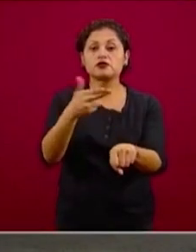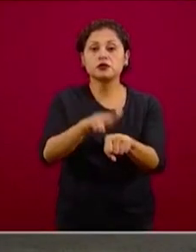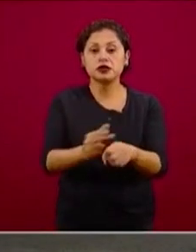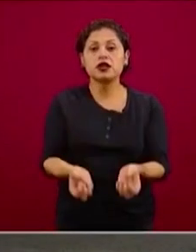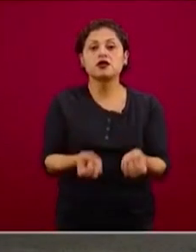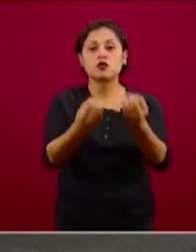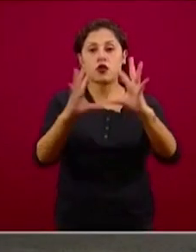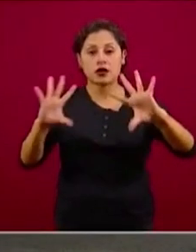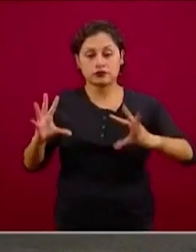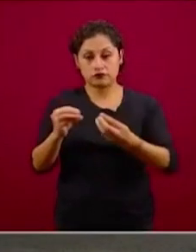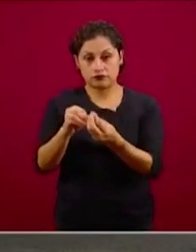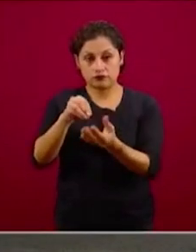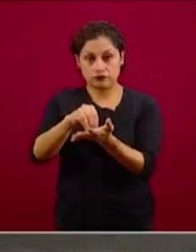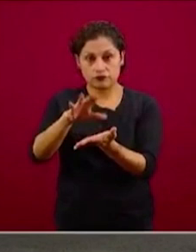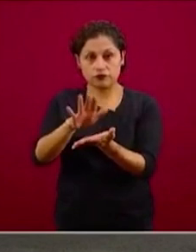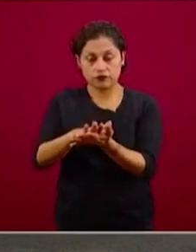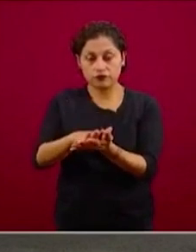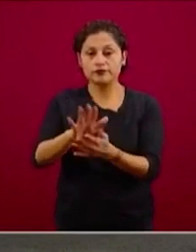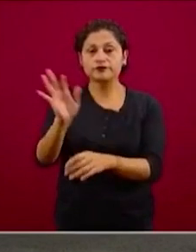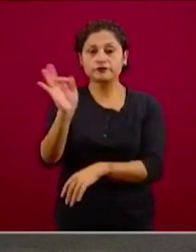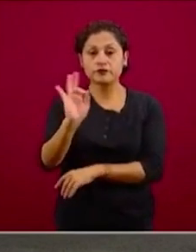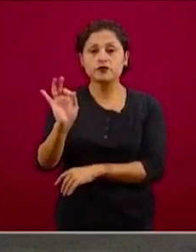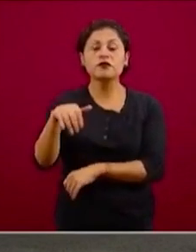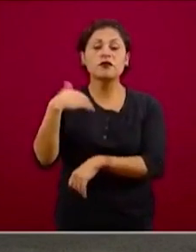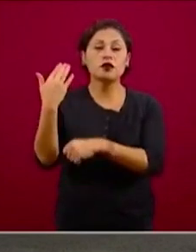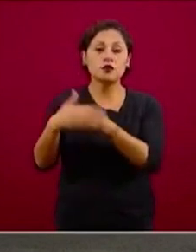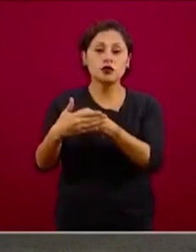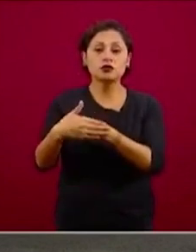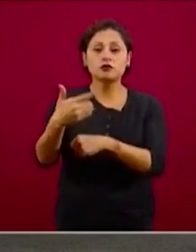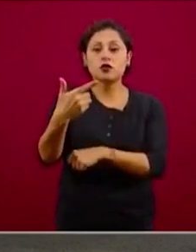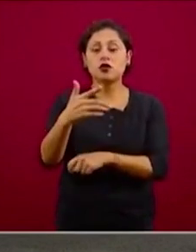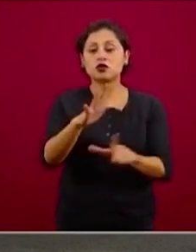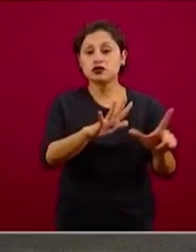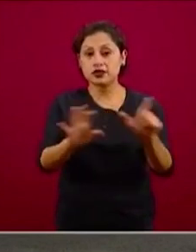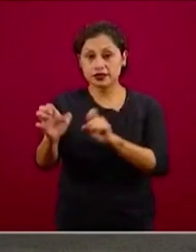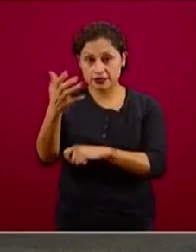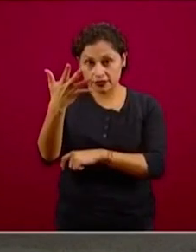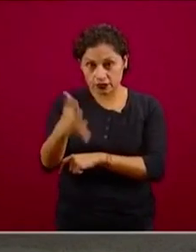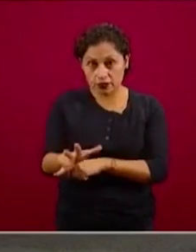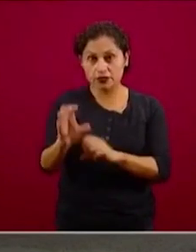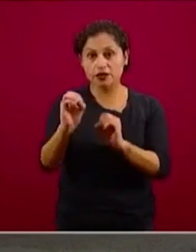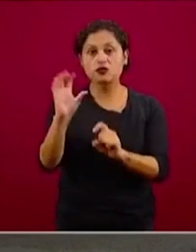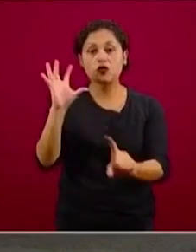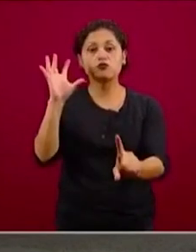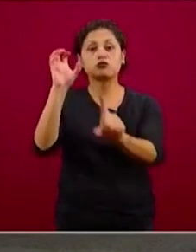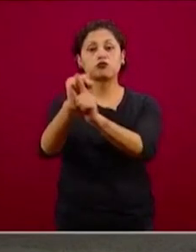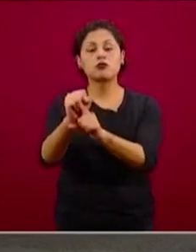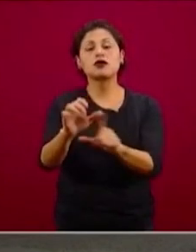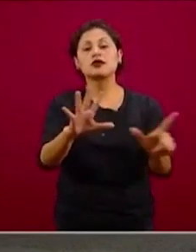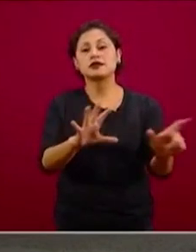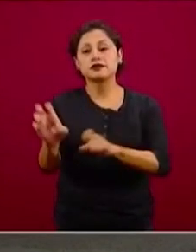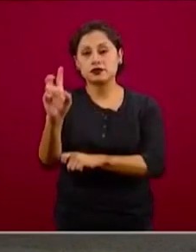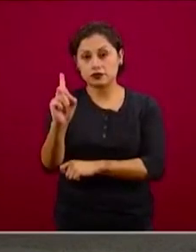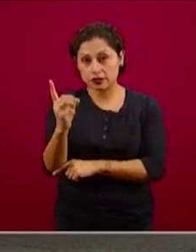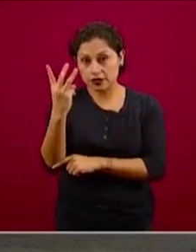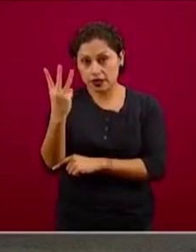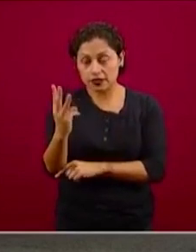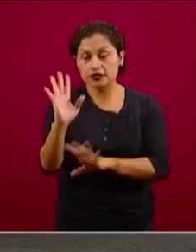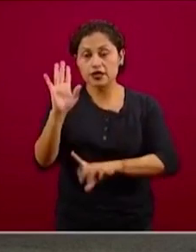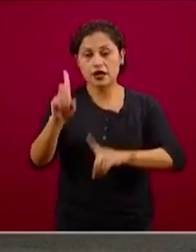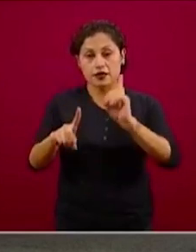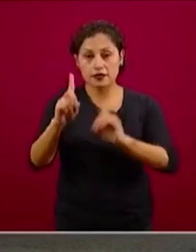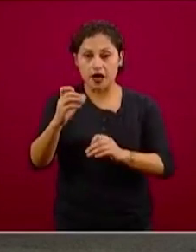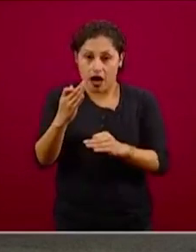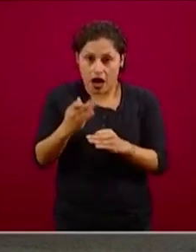adelante aumenta de este 610 y se llega o no a los 733, pues lo iremos comunicando. Pero hoy tenemos